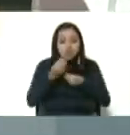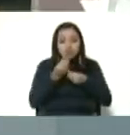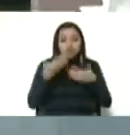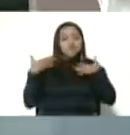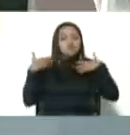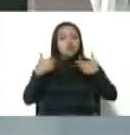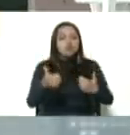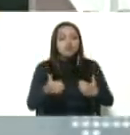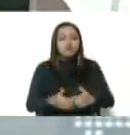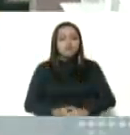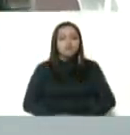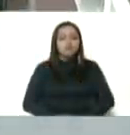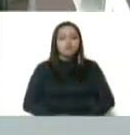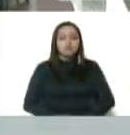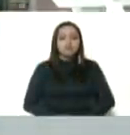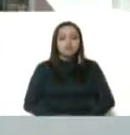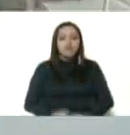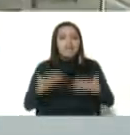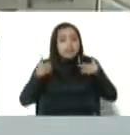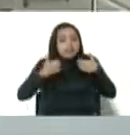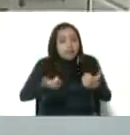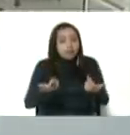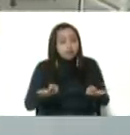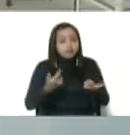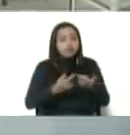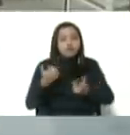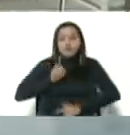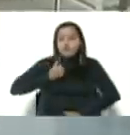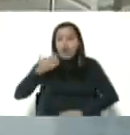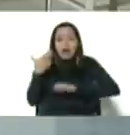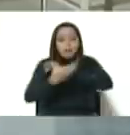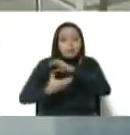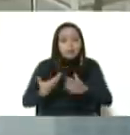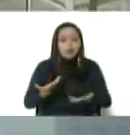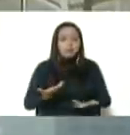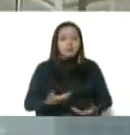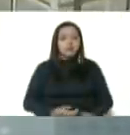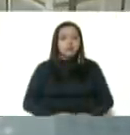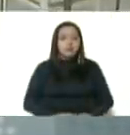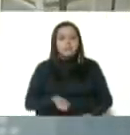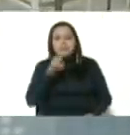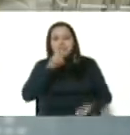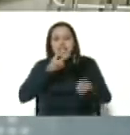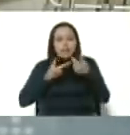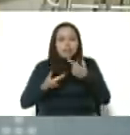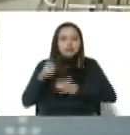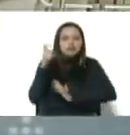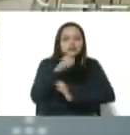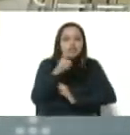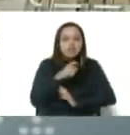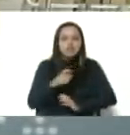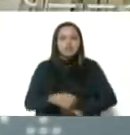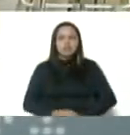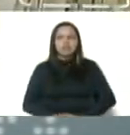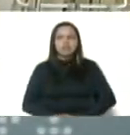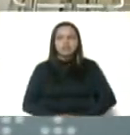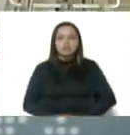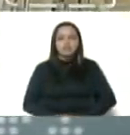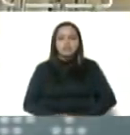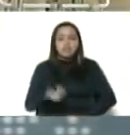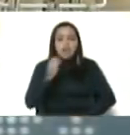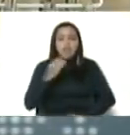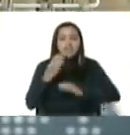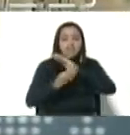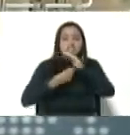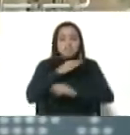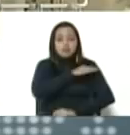salud, cualquier problema que pudiera tener, medicamentos que necesite. Para eso es la base